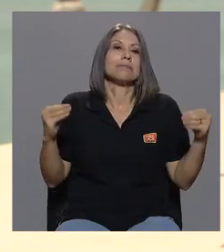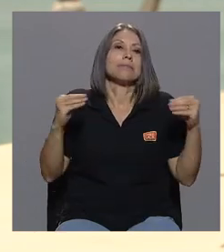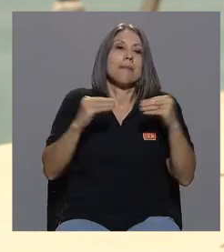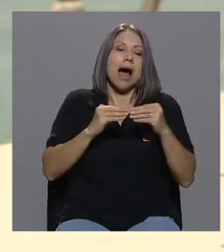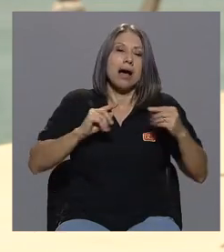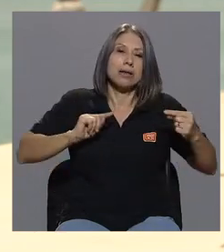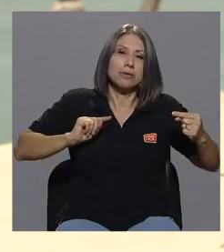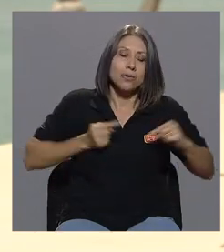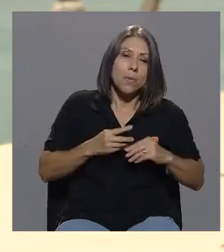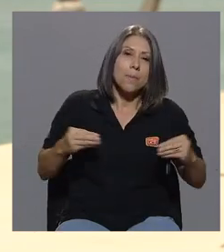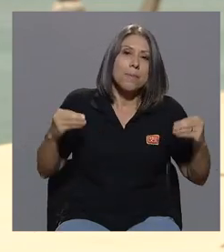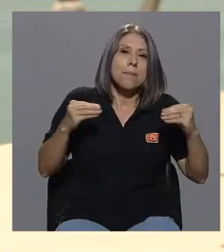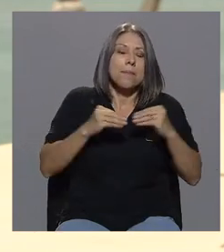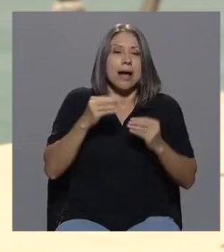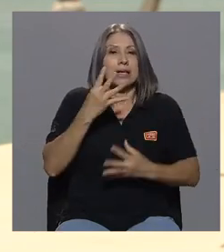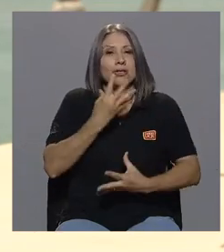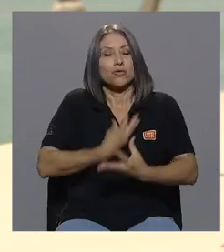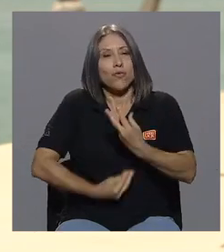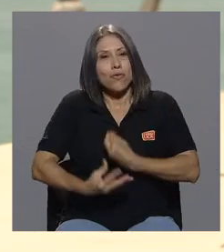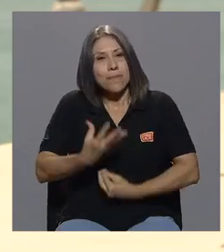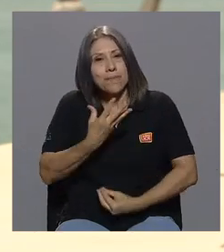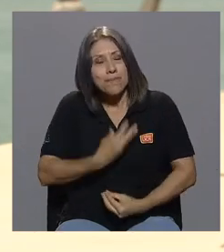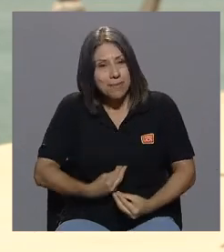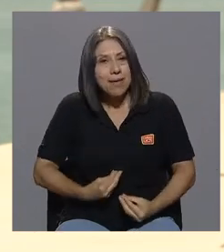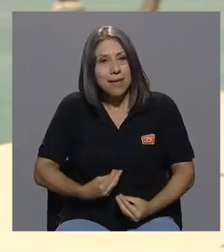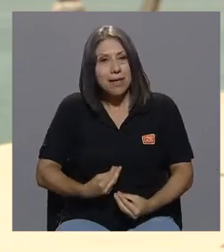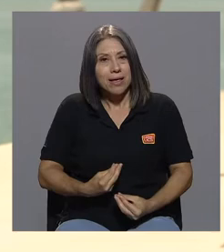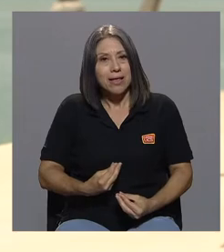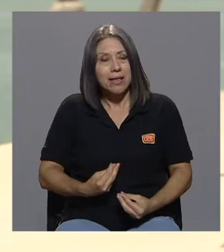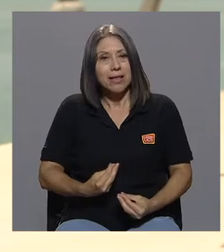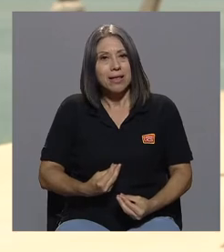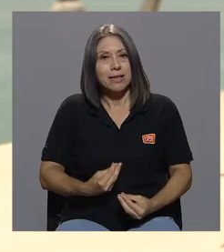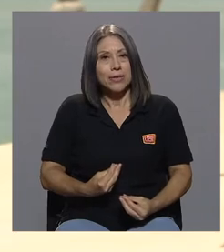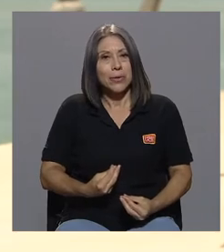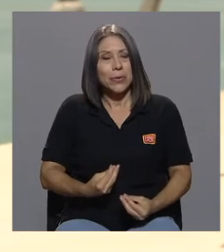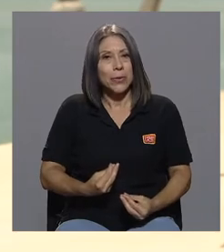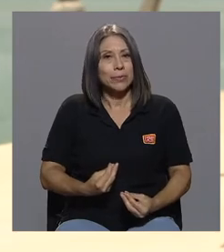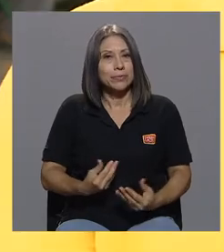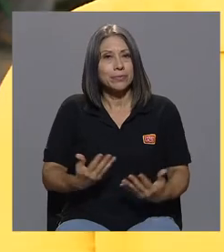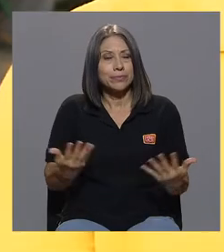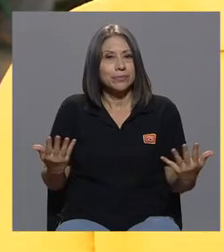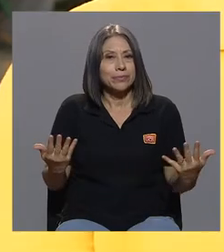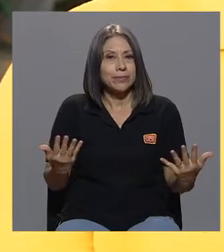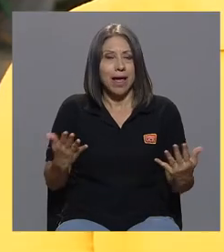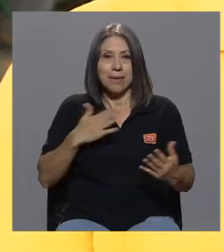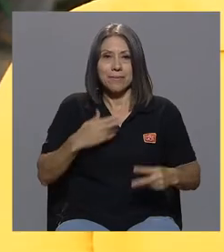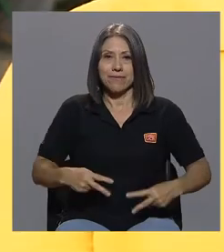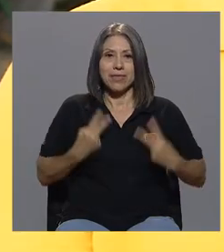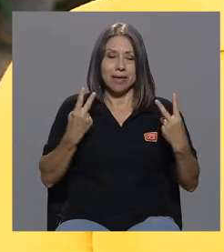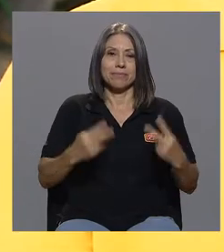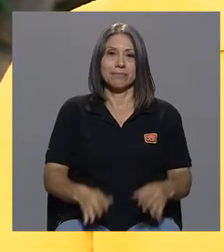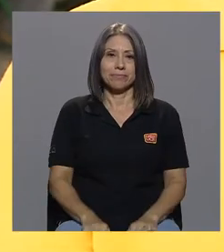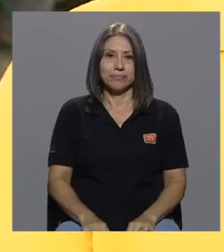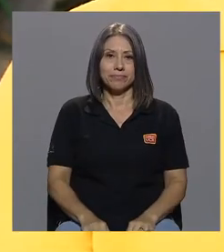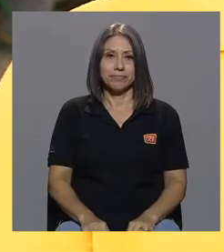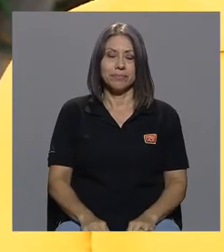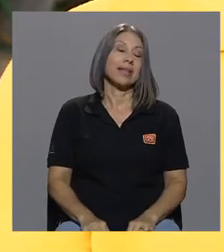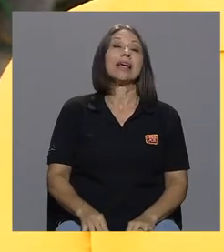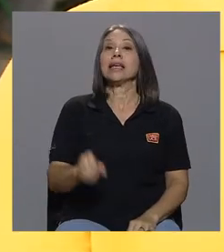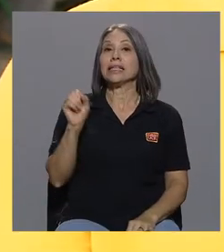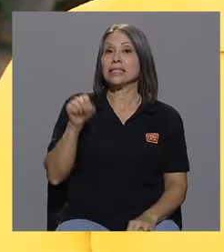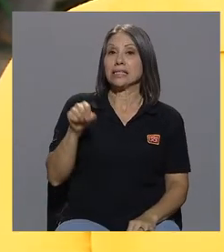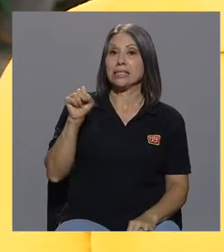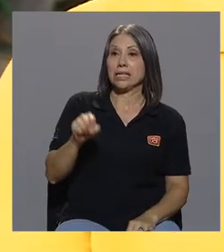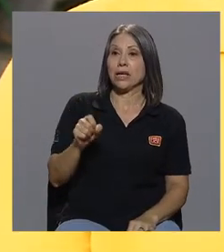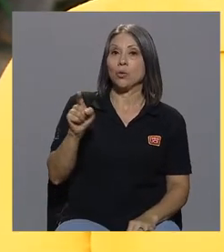más sufrimiento a través de mi vida. Sí, era el verse de usted en